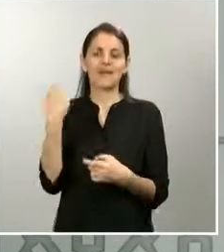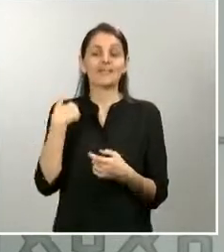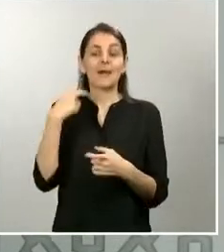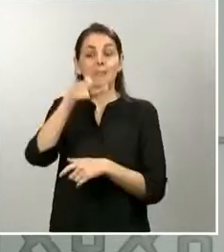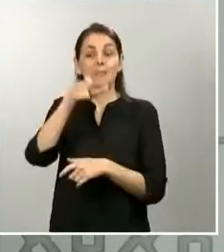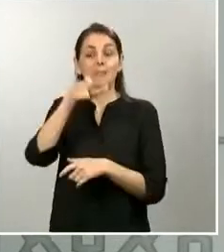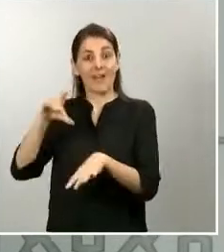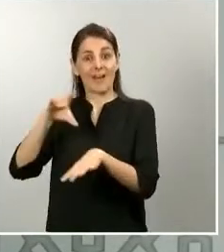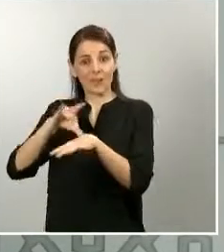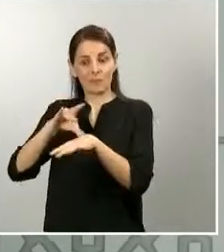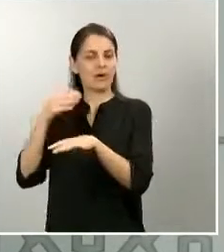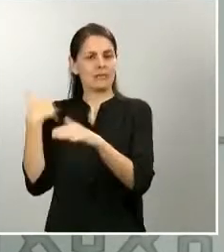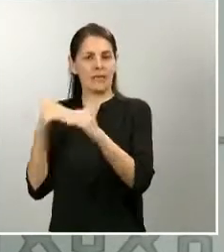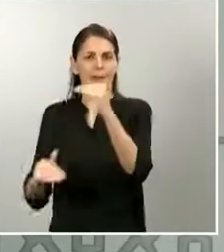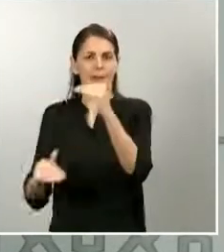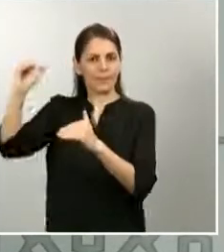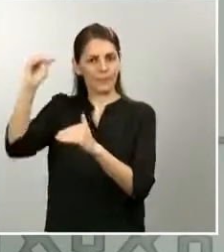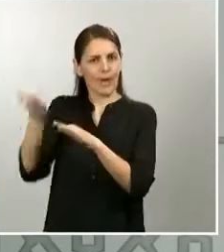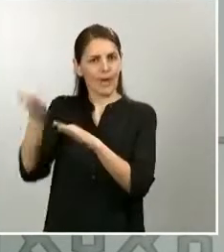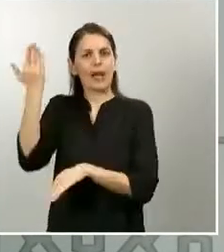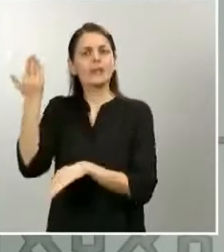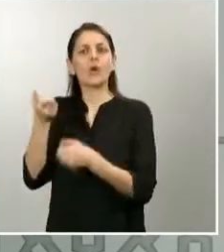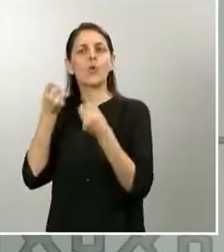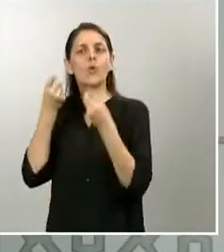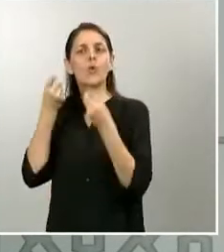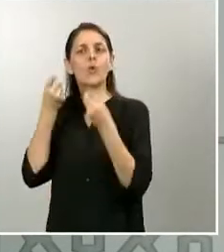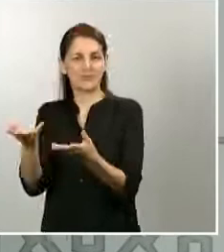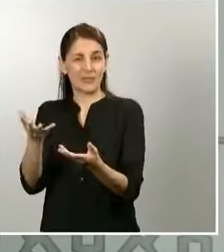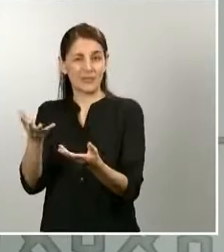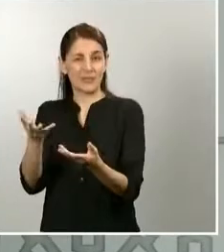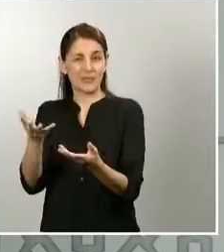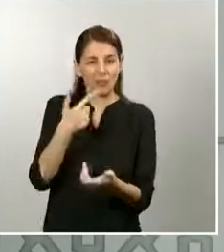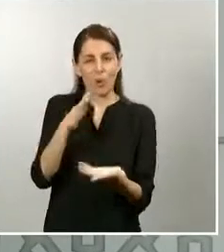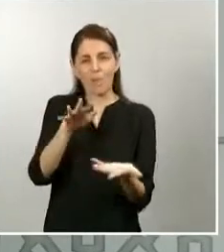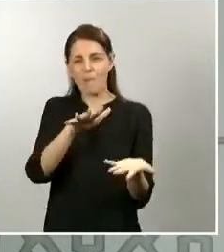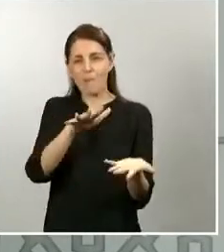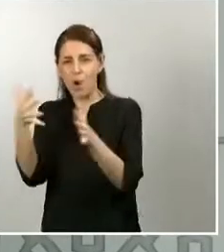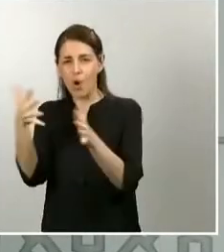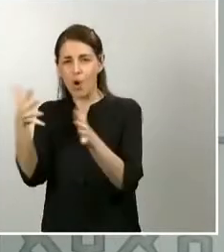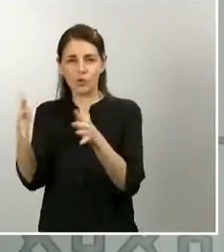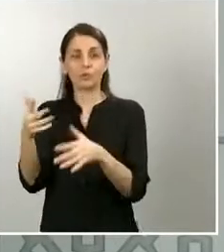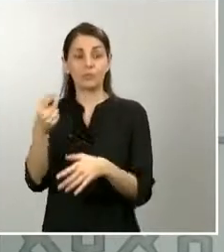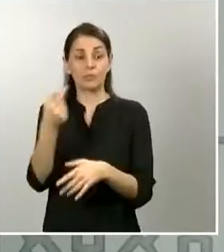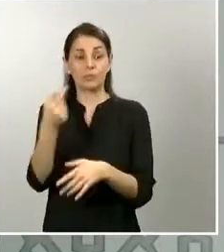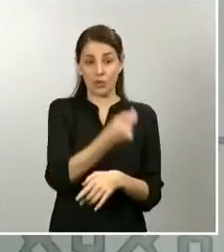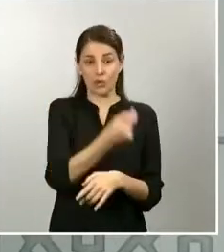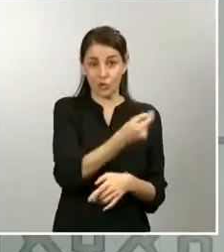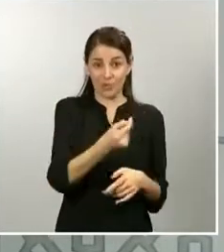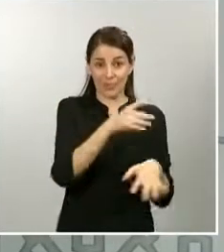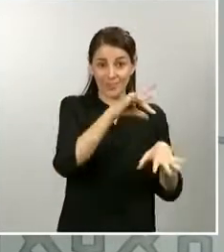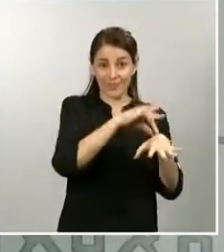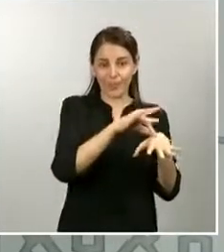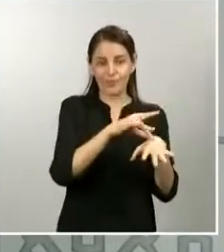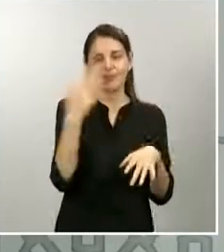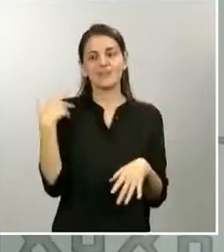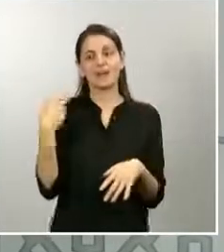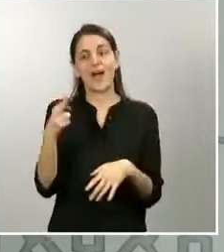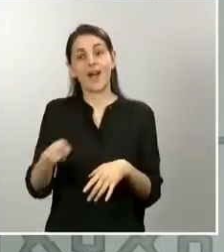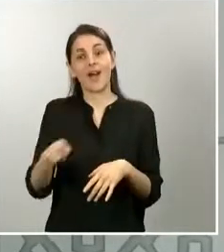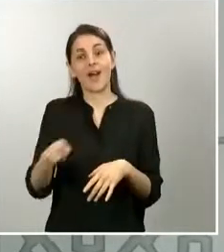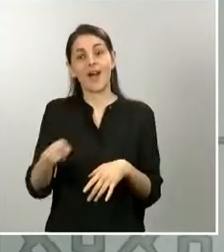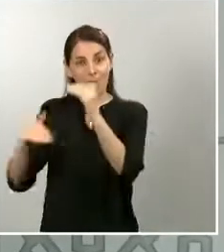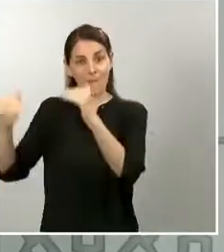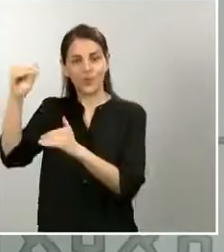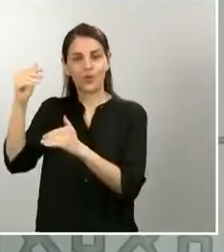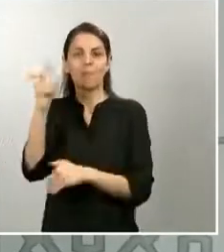información que tenemos hasta el momento, alrededor del 20%, por lo que nos consta de lo que nos está llegando de las comunidades, han sido ya dados